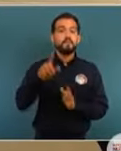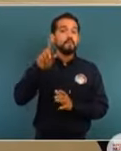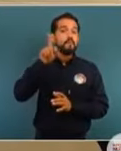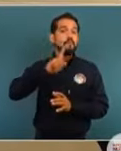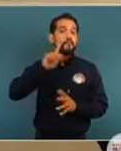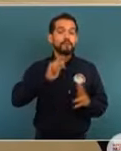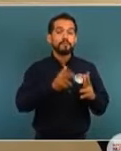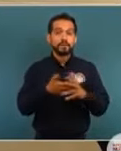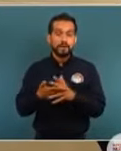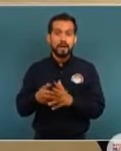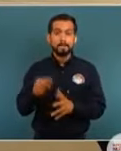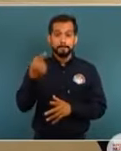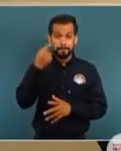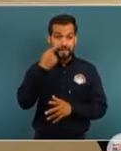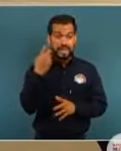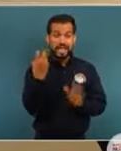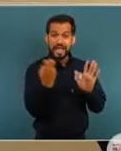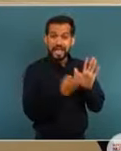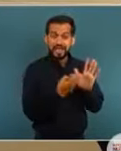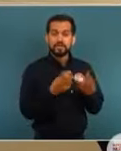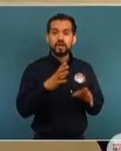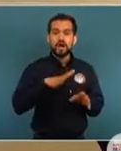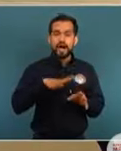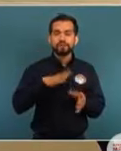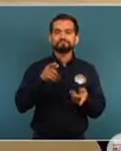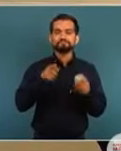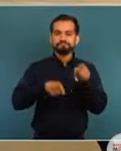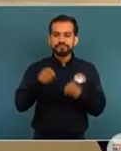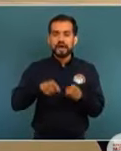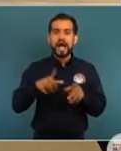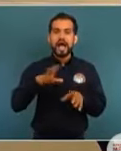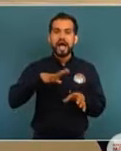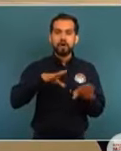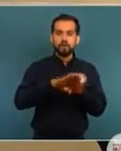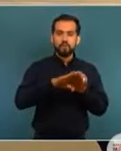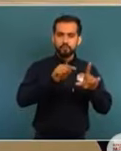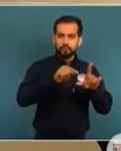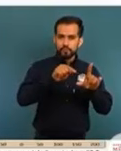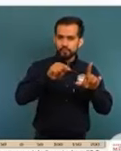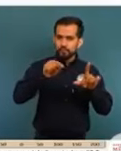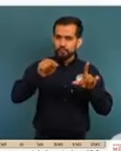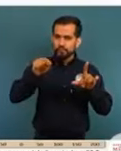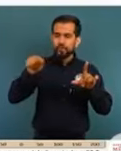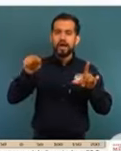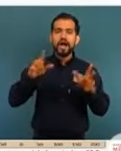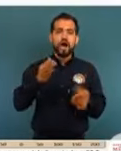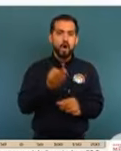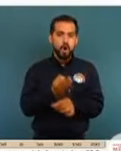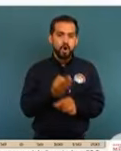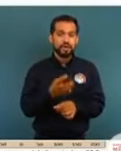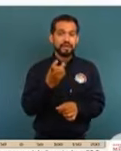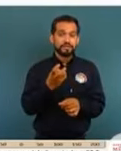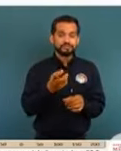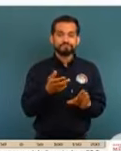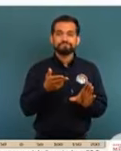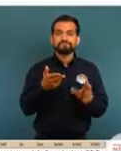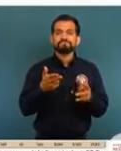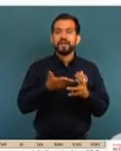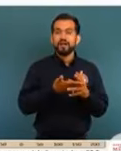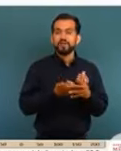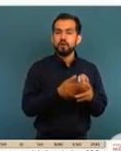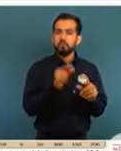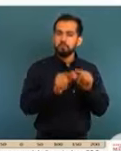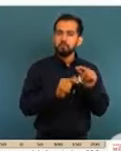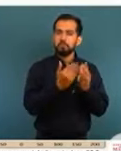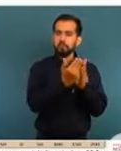Feminicidios. Ahí podemos observar las tendencias. Aquí en la línea continua, la tendencia que lleva ahorita este homicidio que va